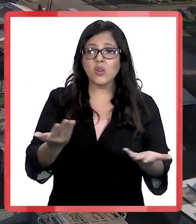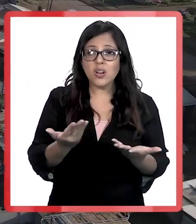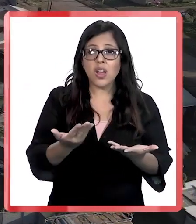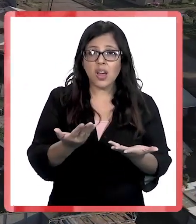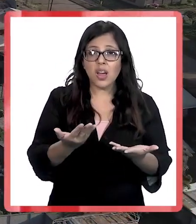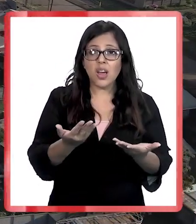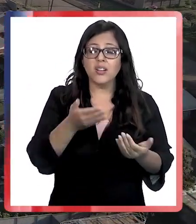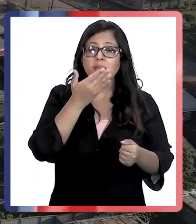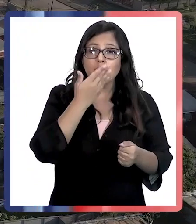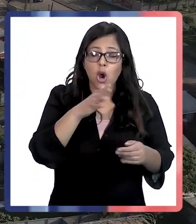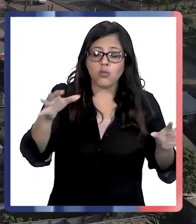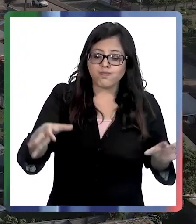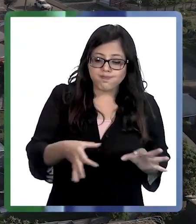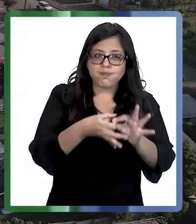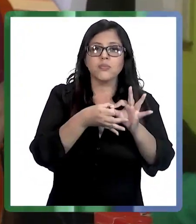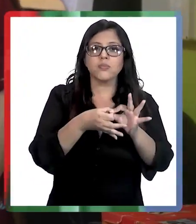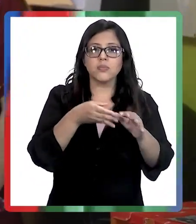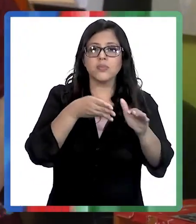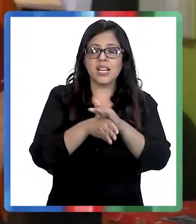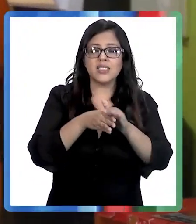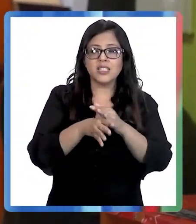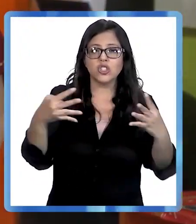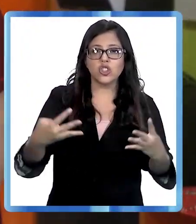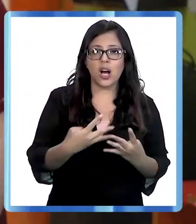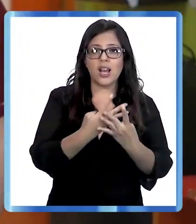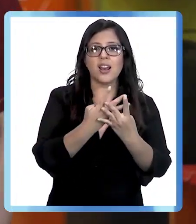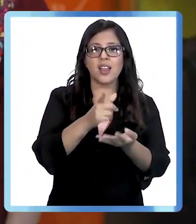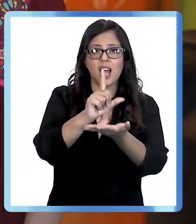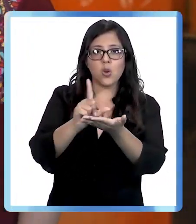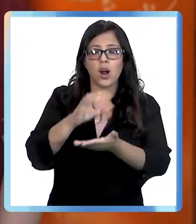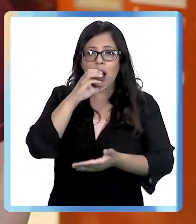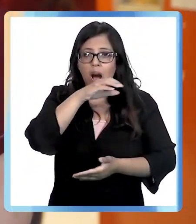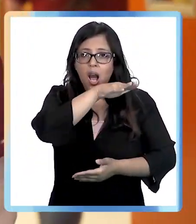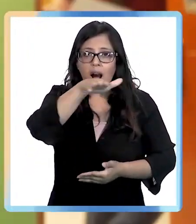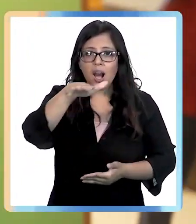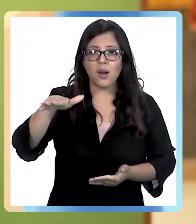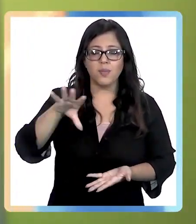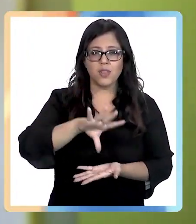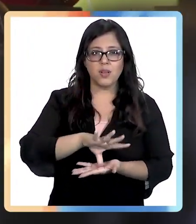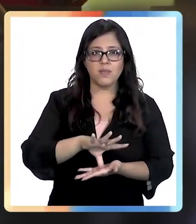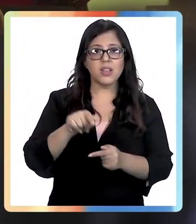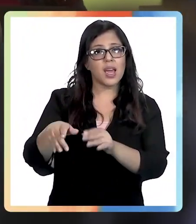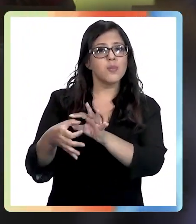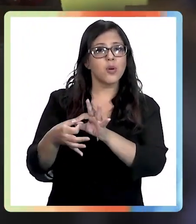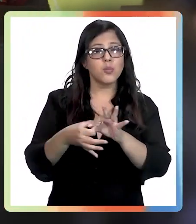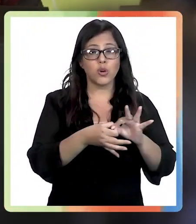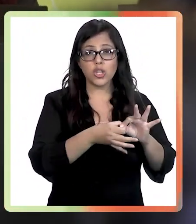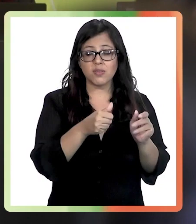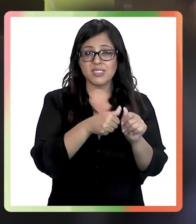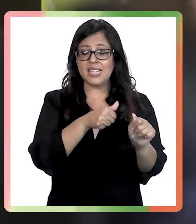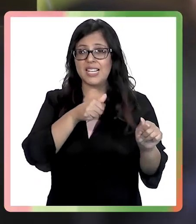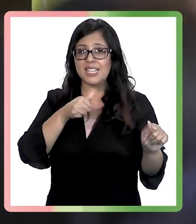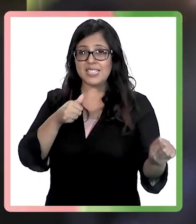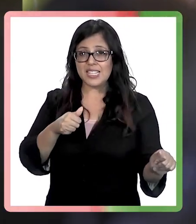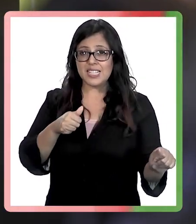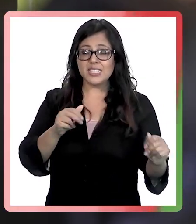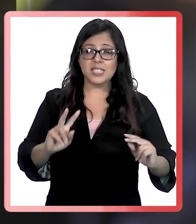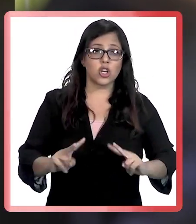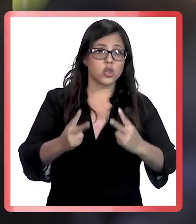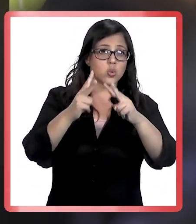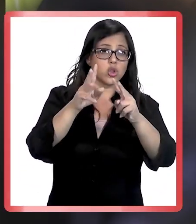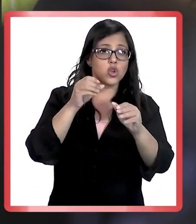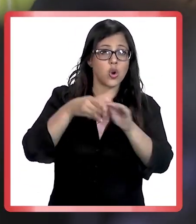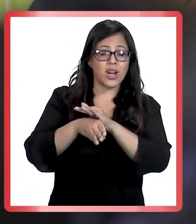permanente de mejorar la conectividad y acceso a la red en territorios rurales del país, que por motivos geográficos, de